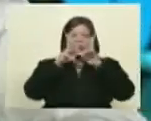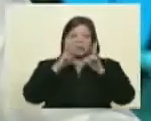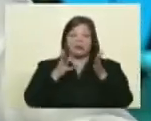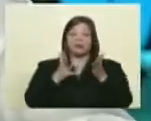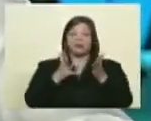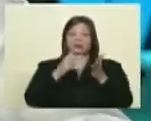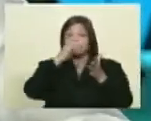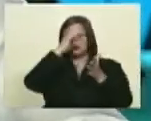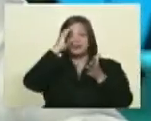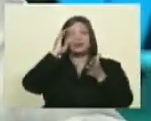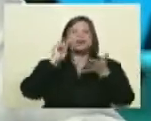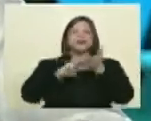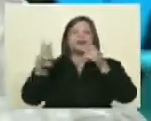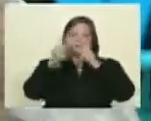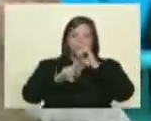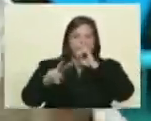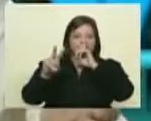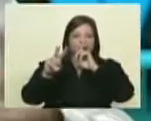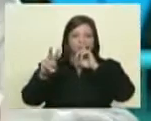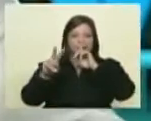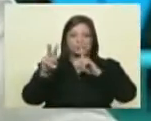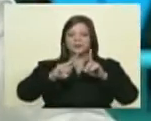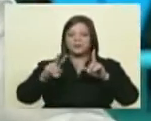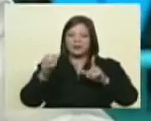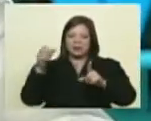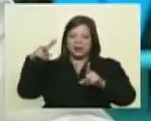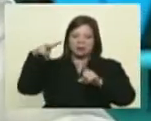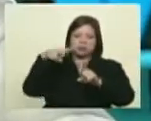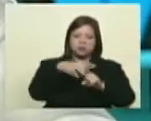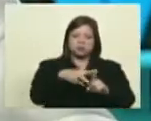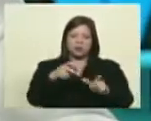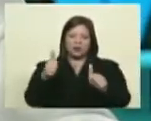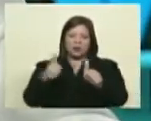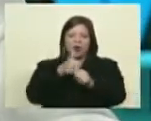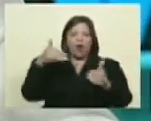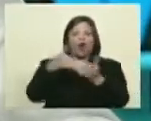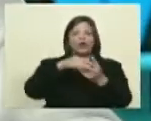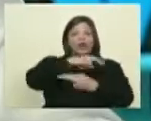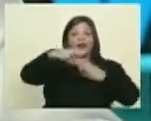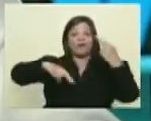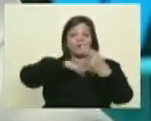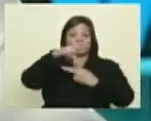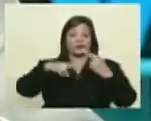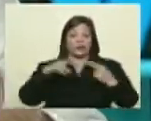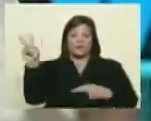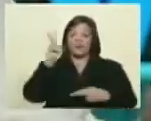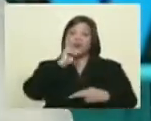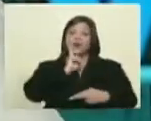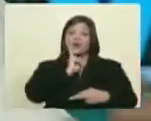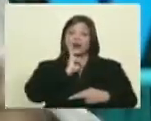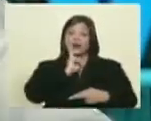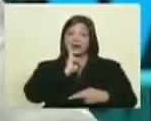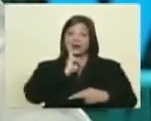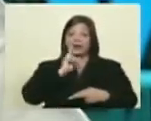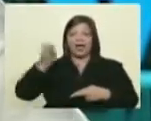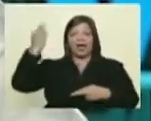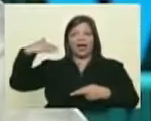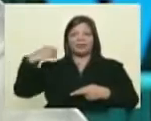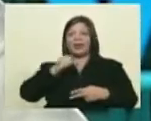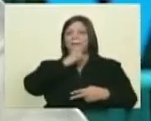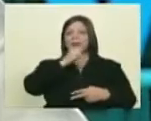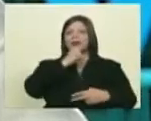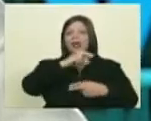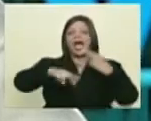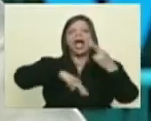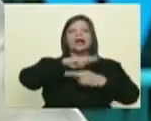per se, es decir, que se utiliza simplemente para acosar a la revolución bolivariana, porque obviamente ya de manera priorística la